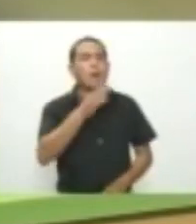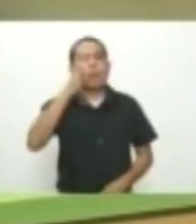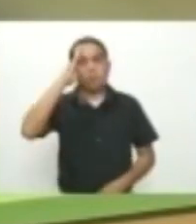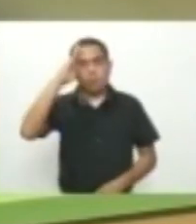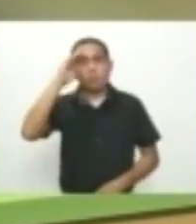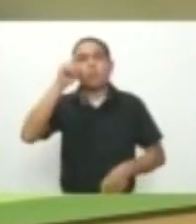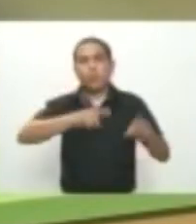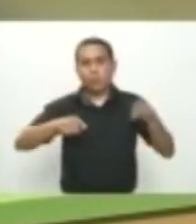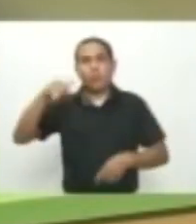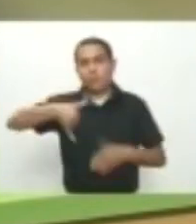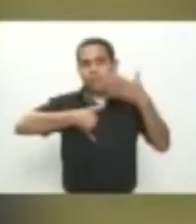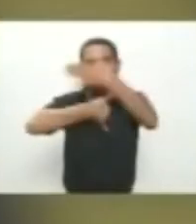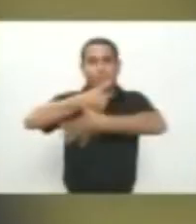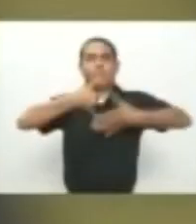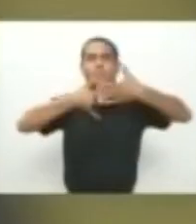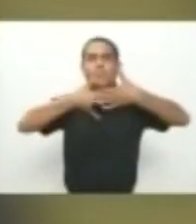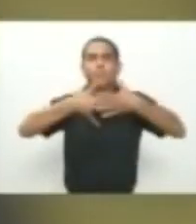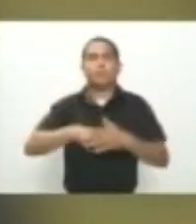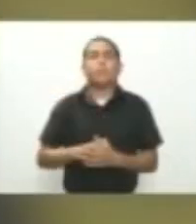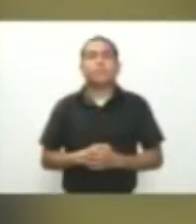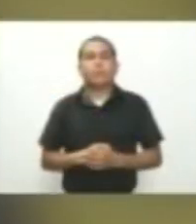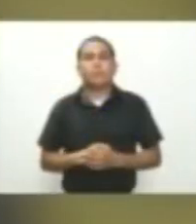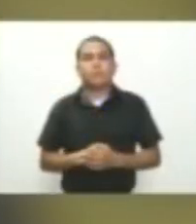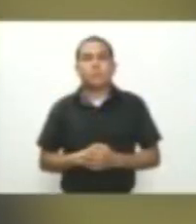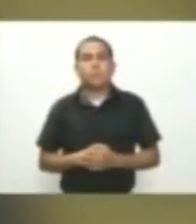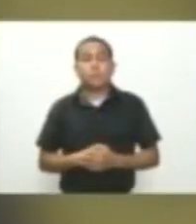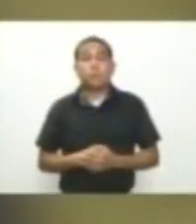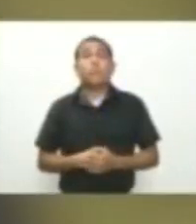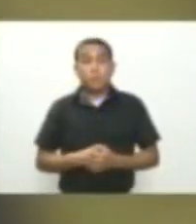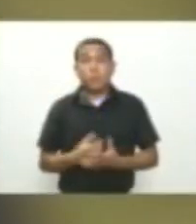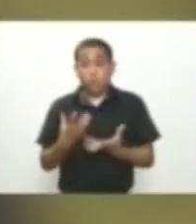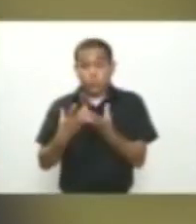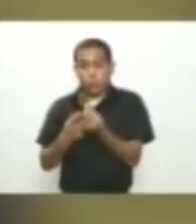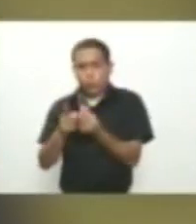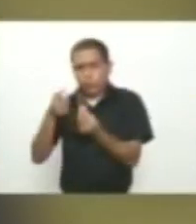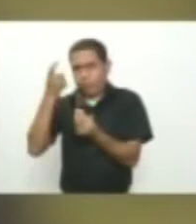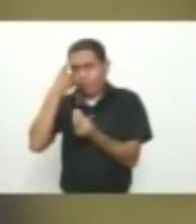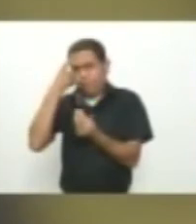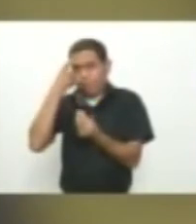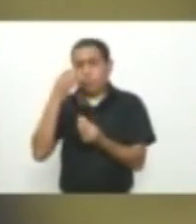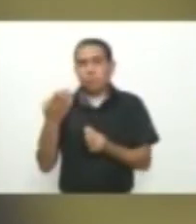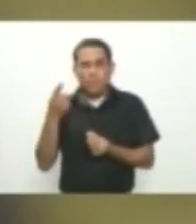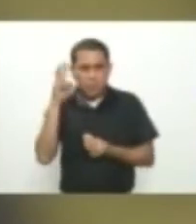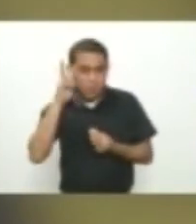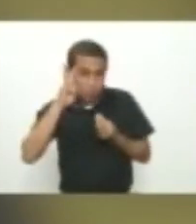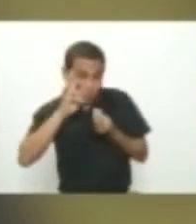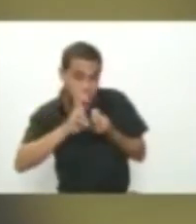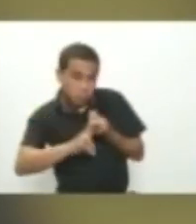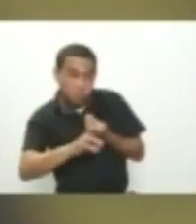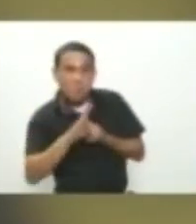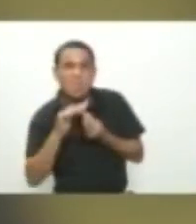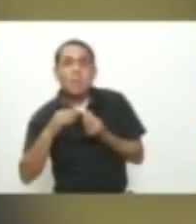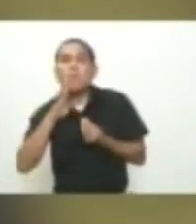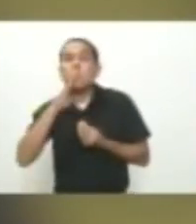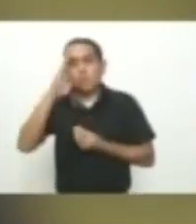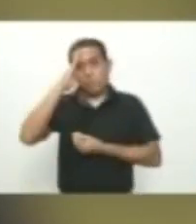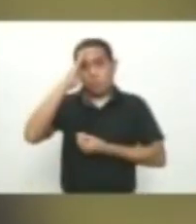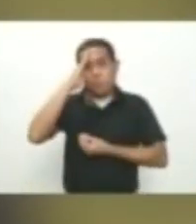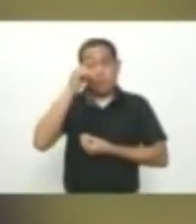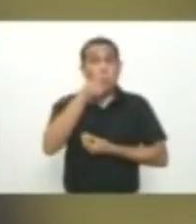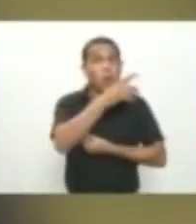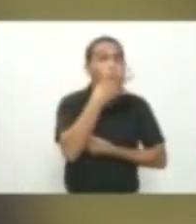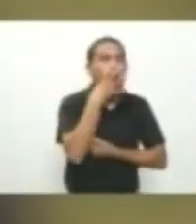policías en el país Según inteligencia de la policía que ha difundido esta fotografía este sujeto,